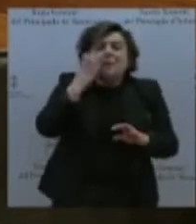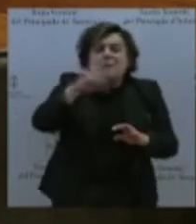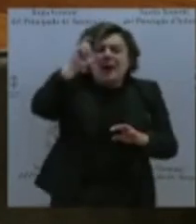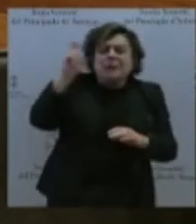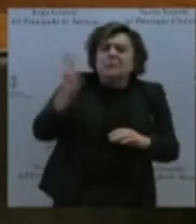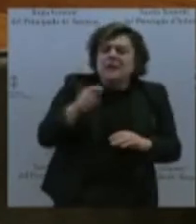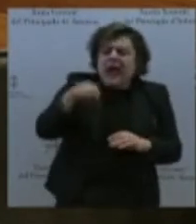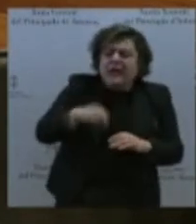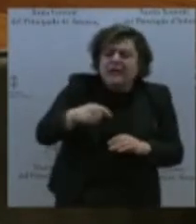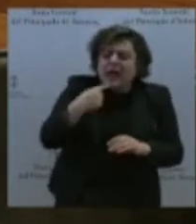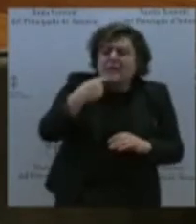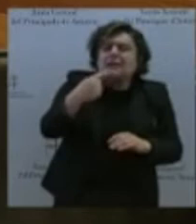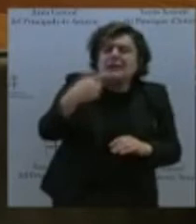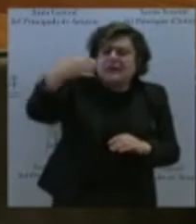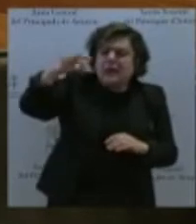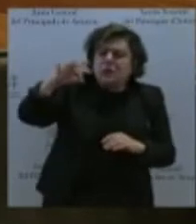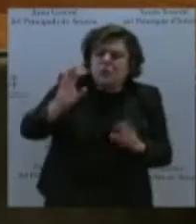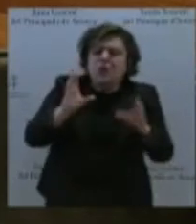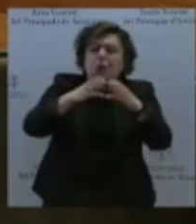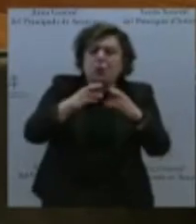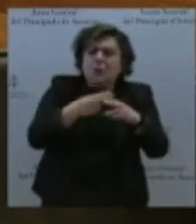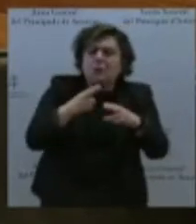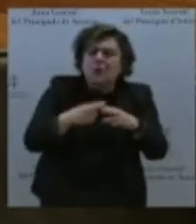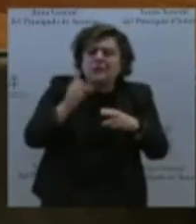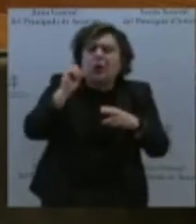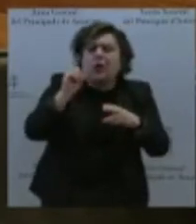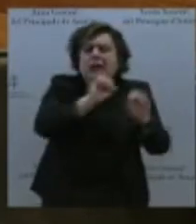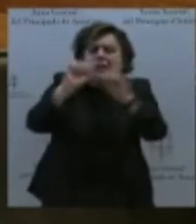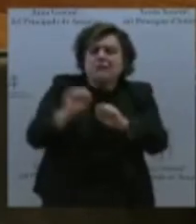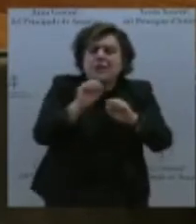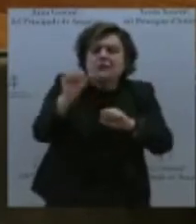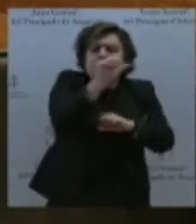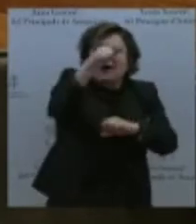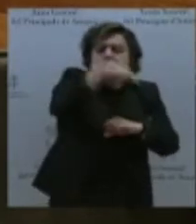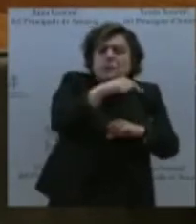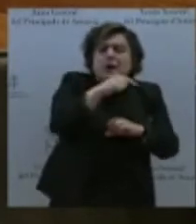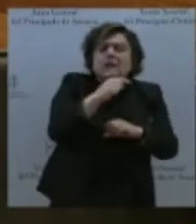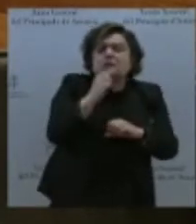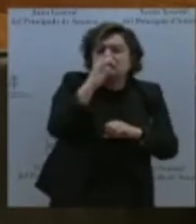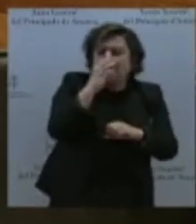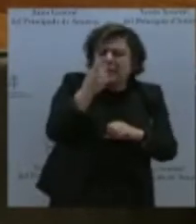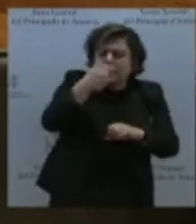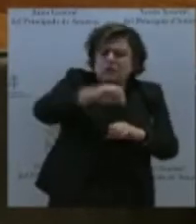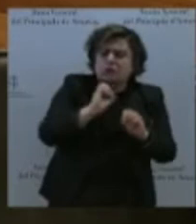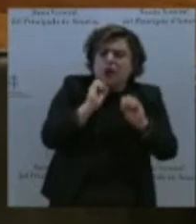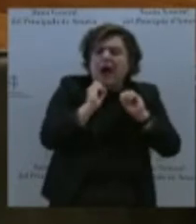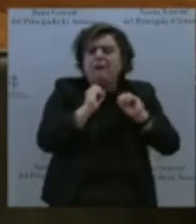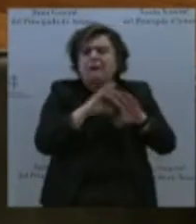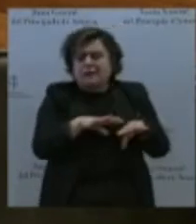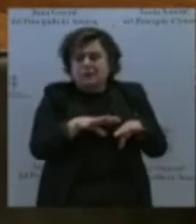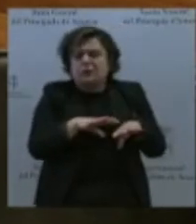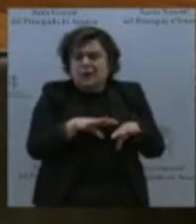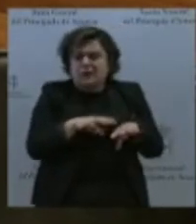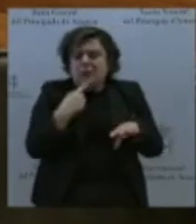al occidente es el PSOE cuando nos tienen abandonados? Cito literalmente, textualmente. No se puede tener, señora